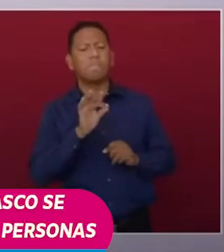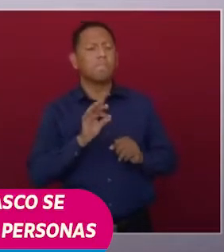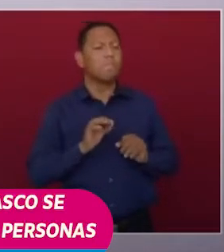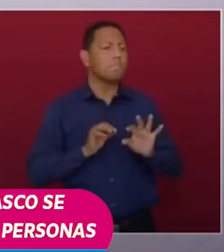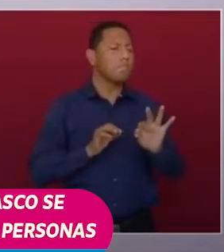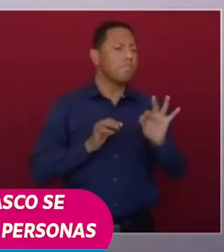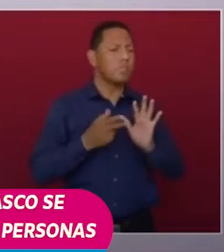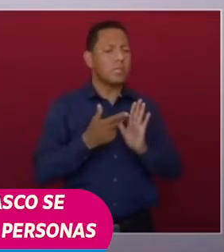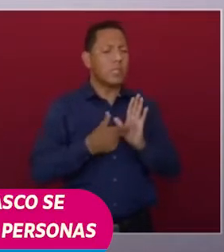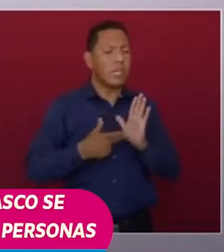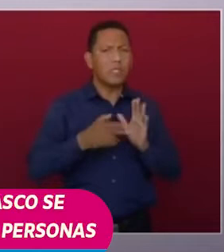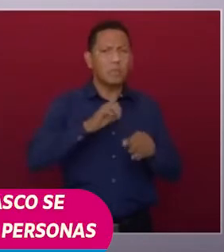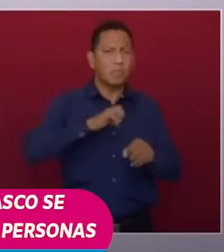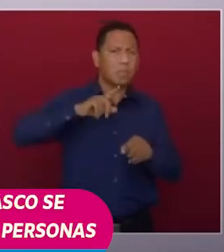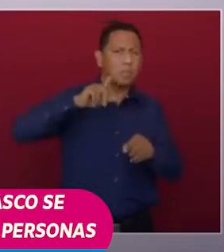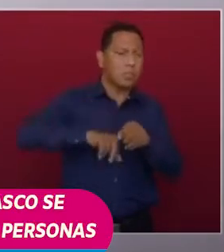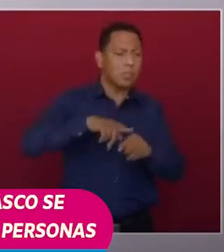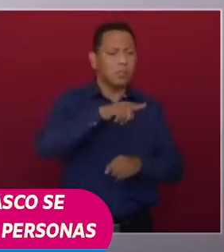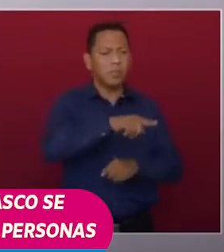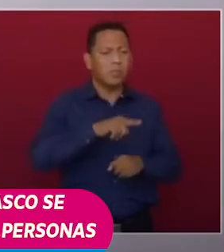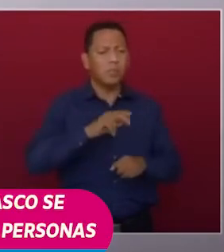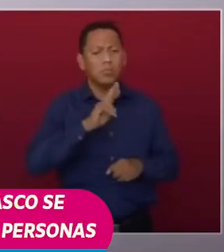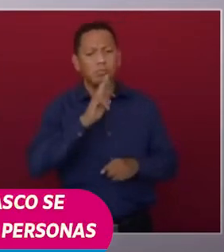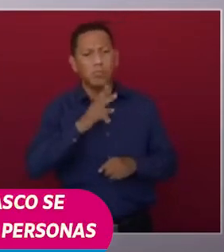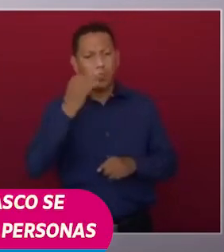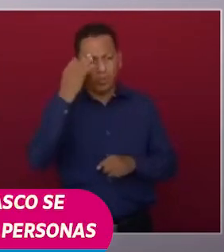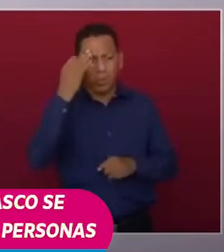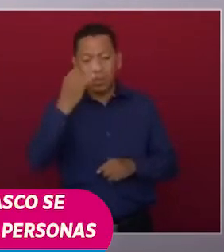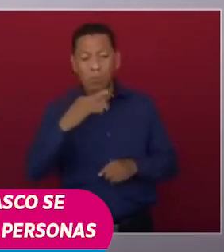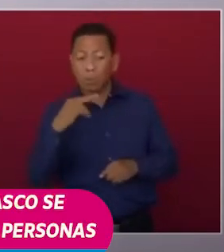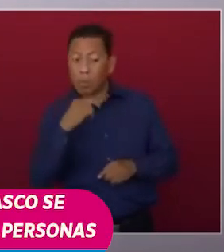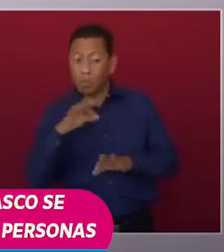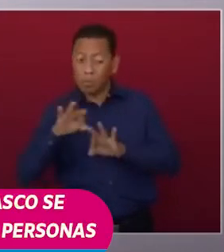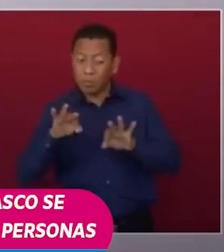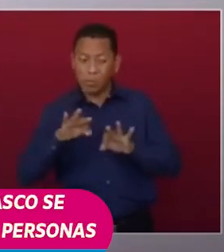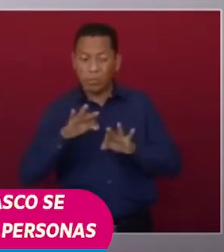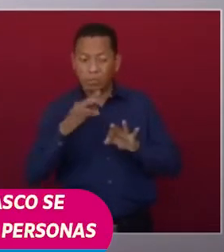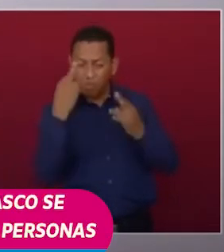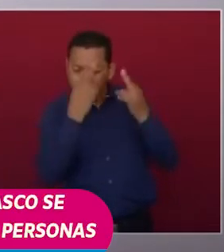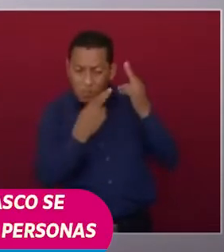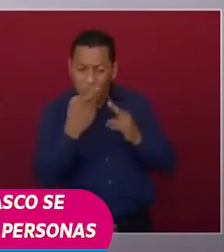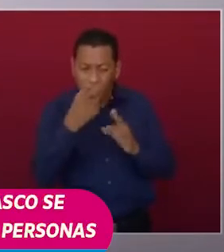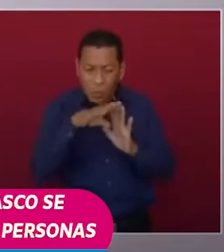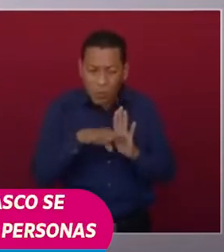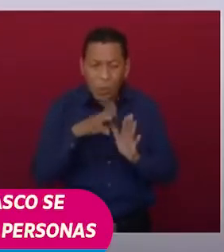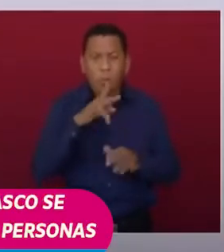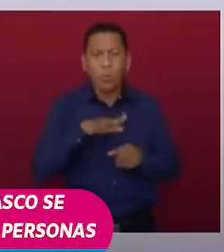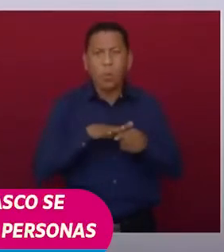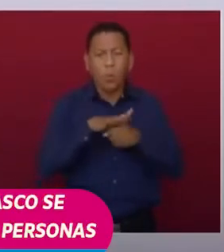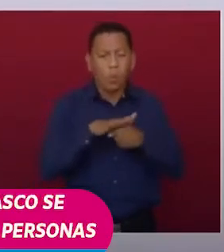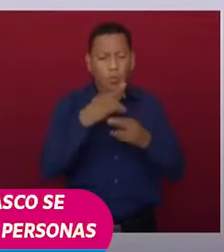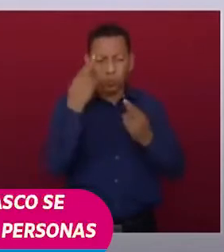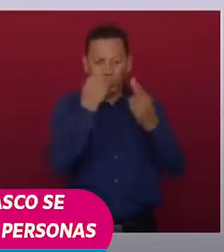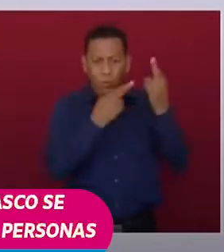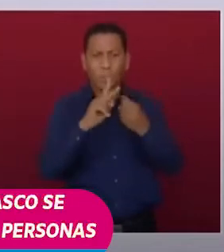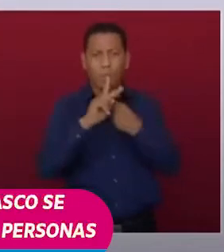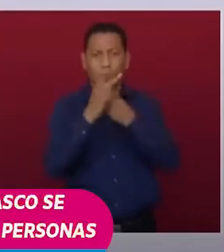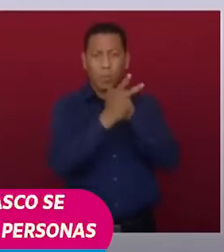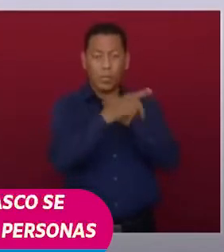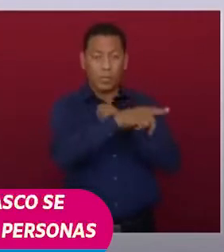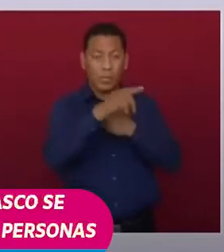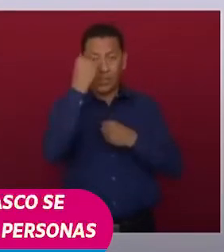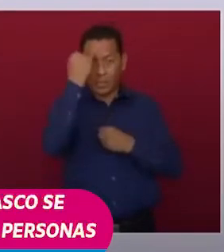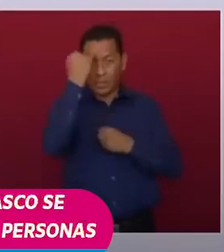talleres especializados, mejores tiempos y el mejor precio. Así, países como